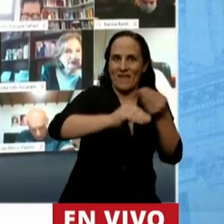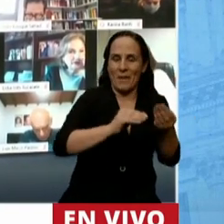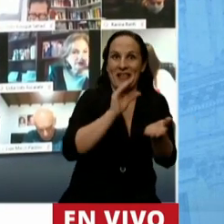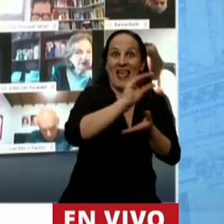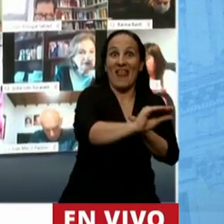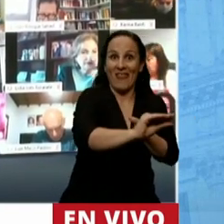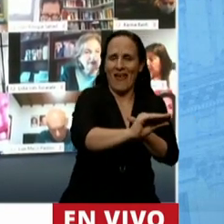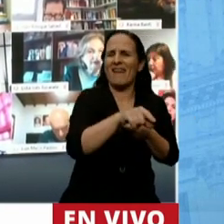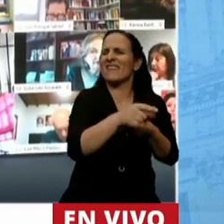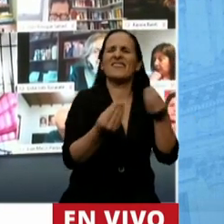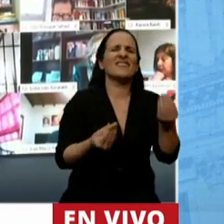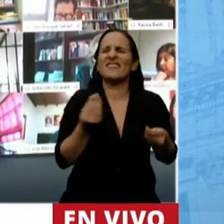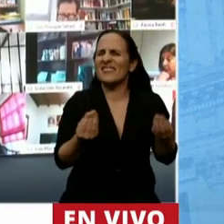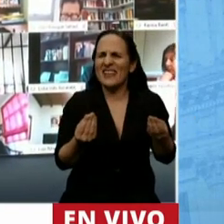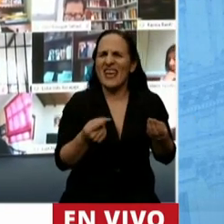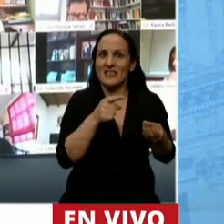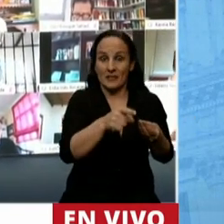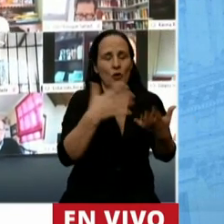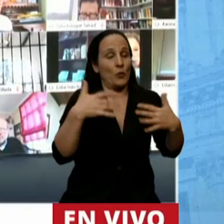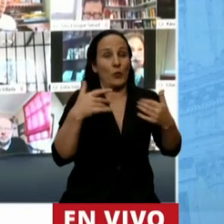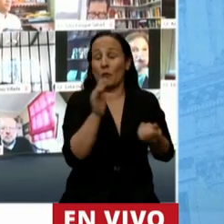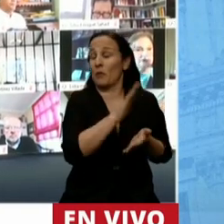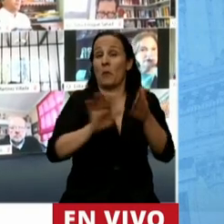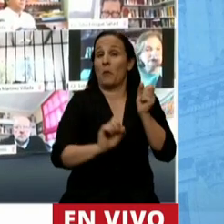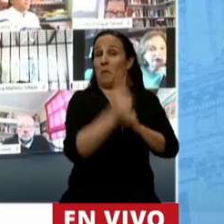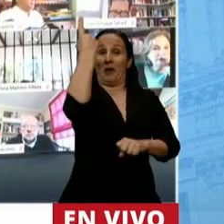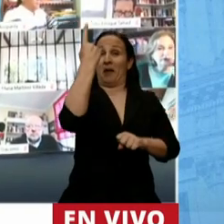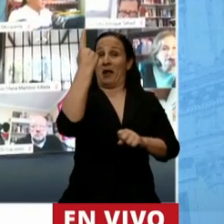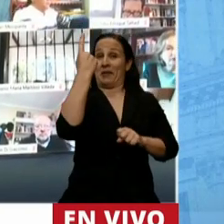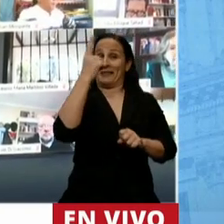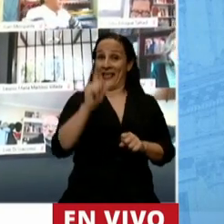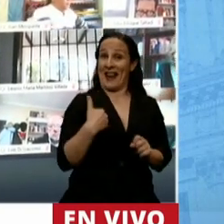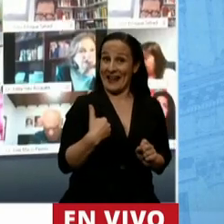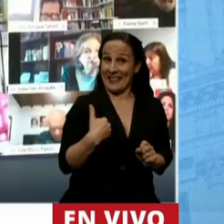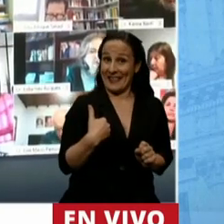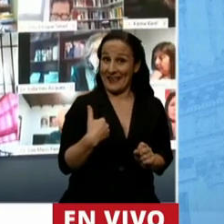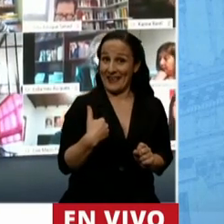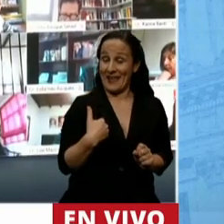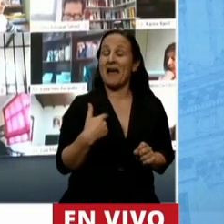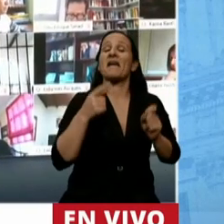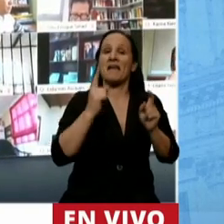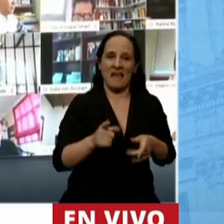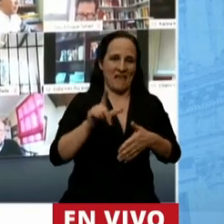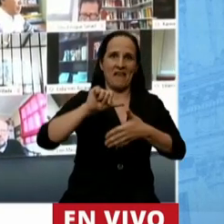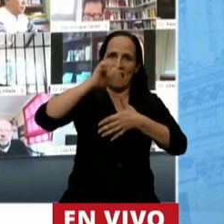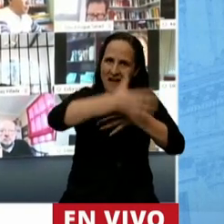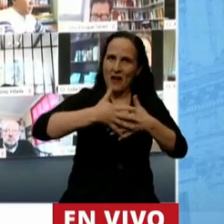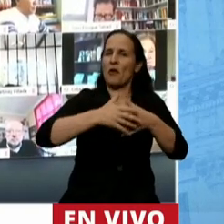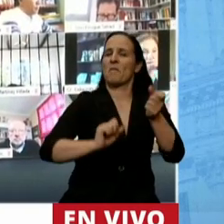es una política de escala inédita en nuestro país y en la región